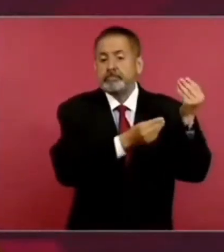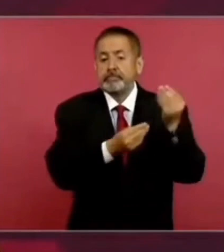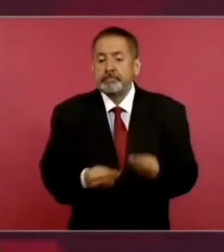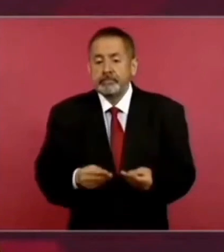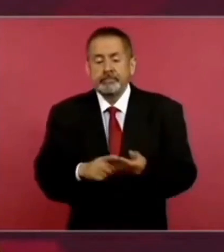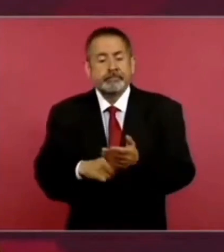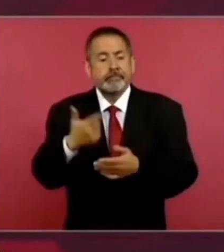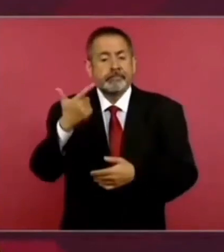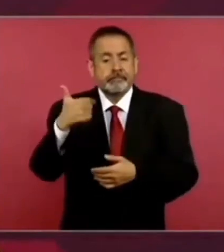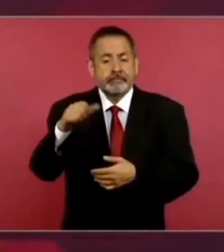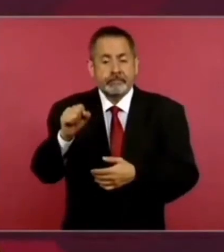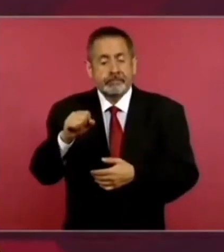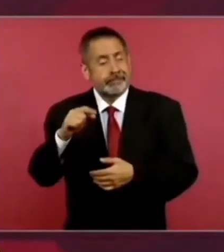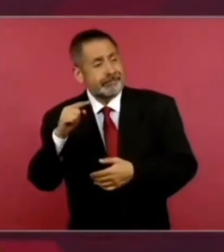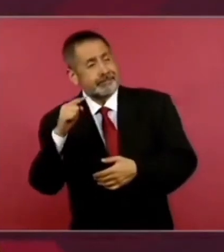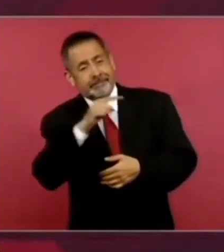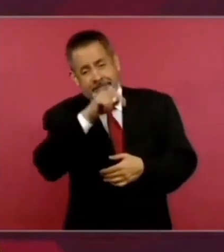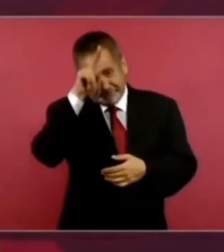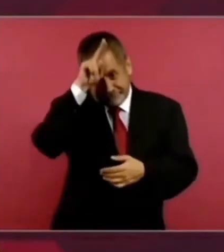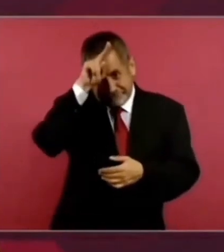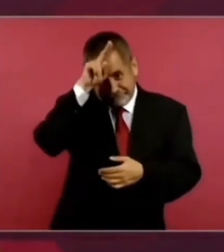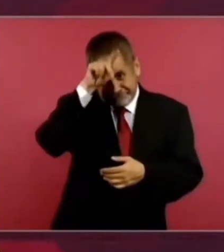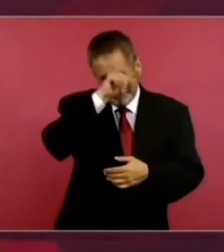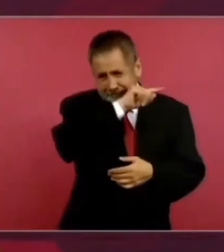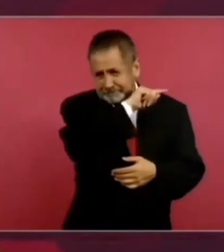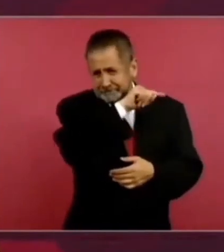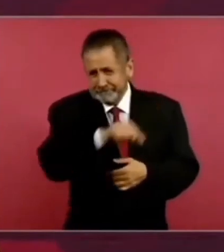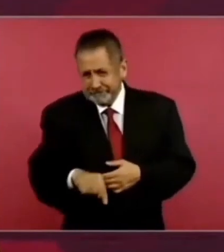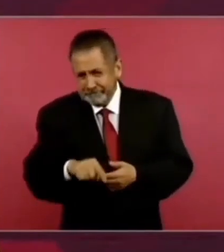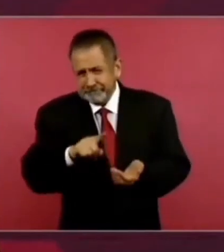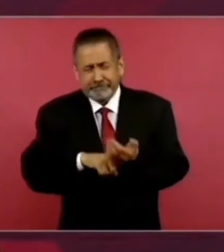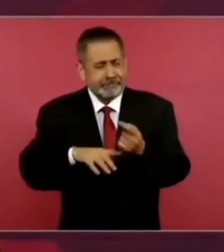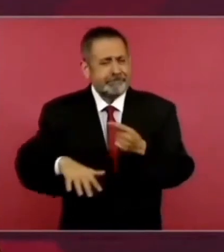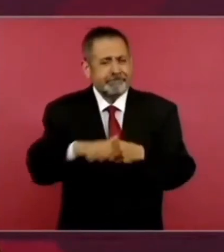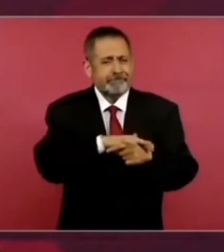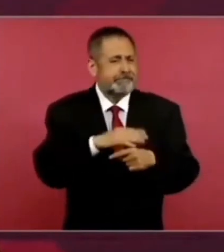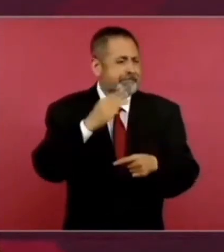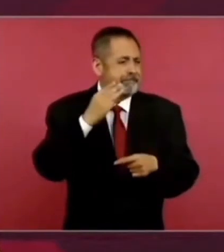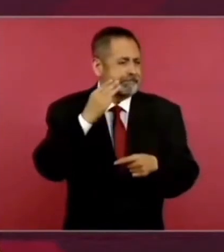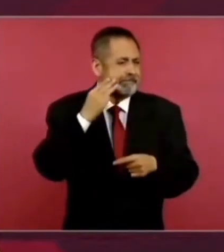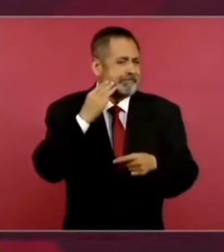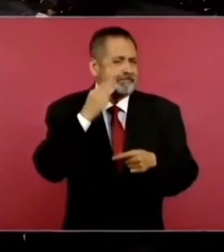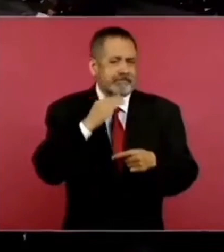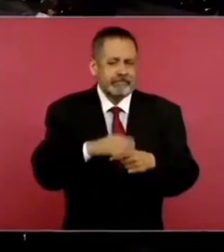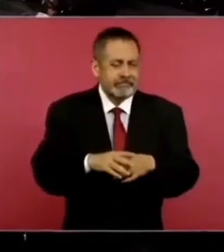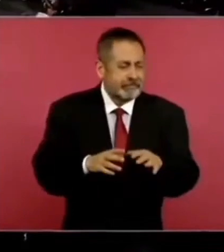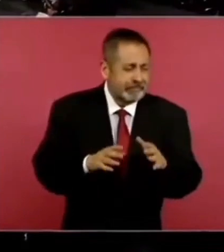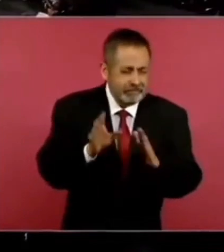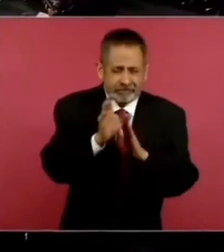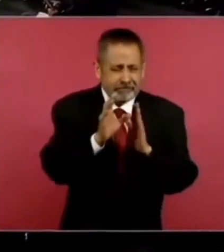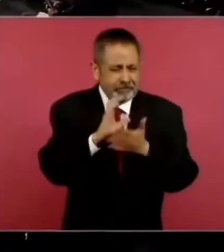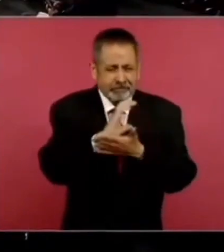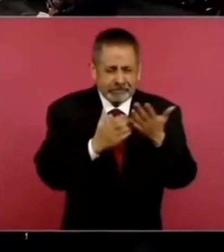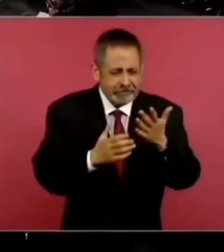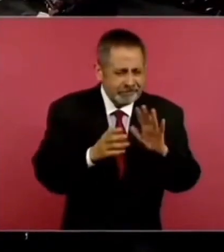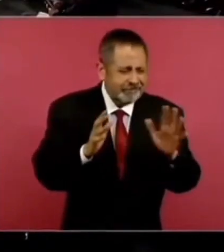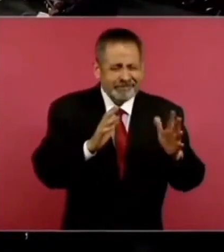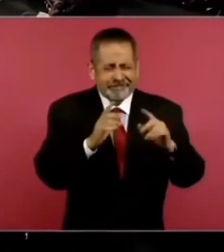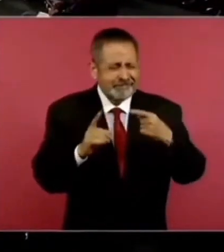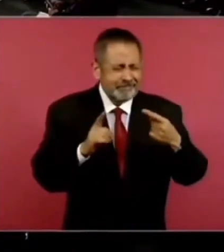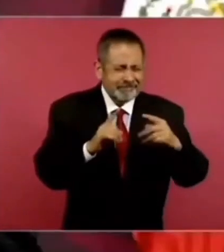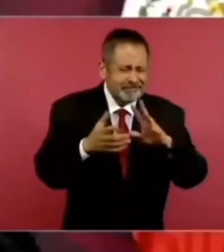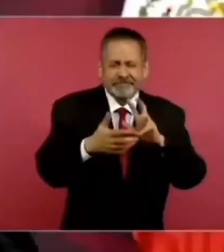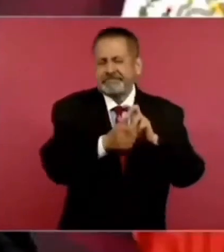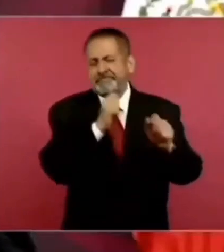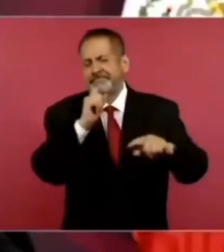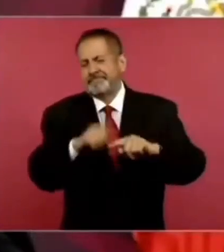Perú a Manzanillo. Y terminaron cancelando el contrato y